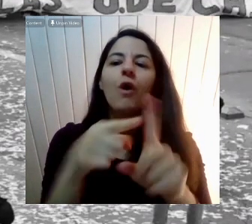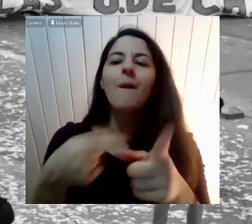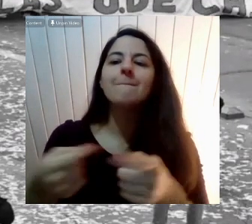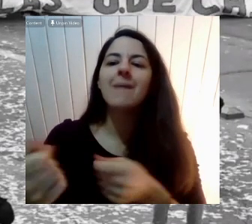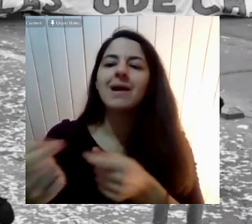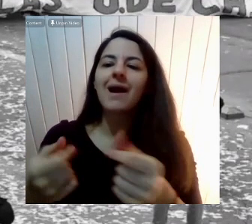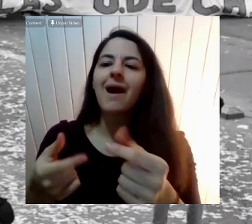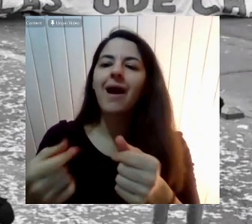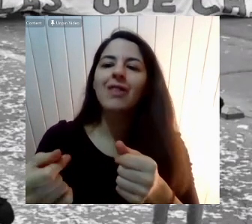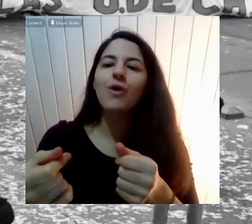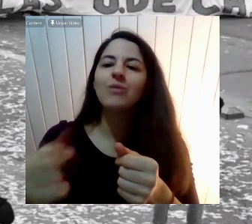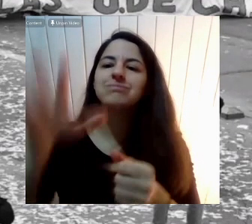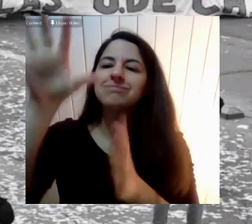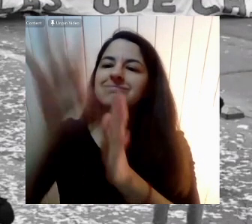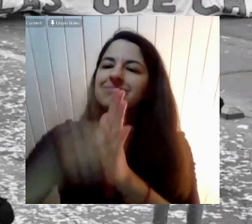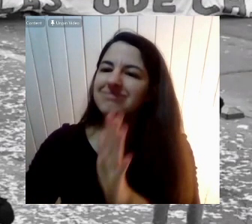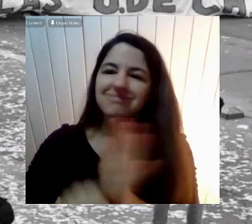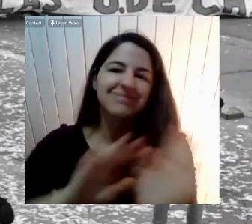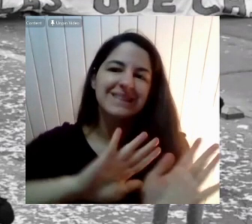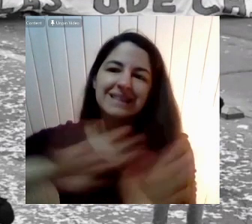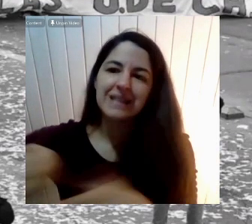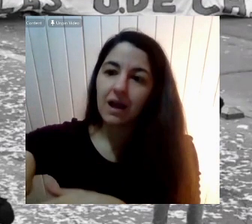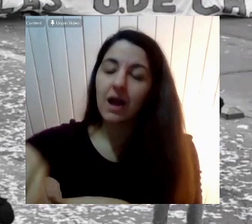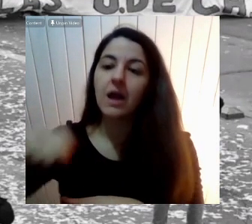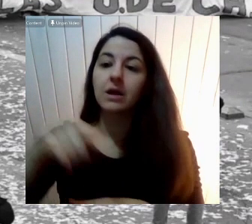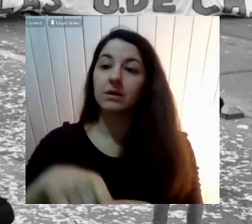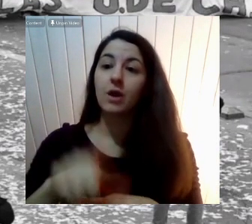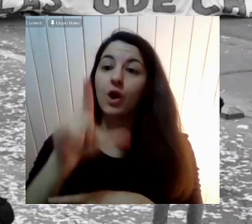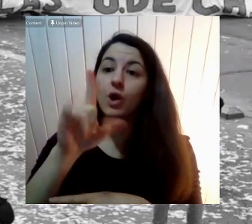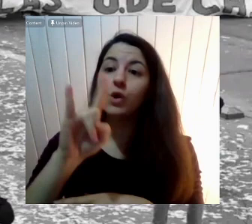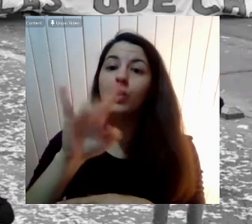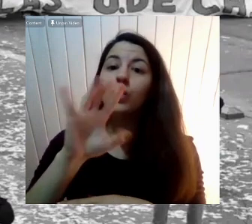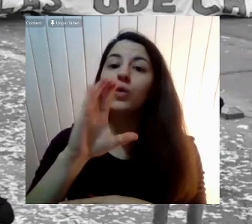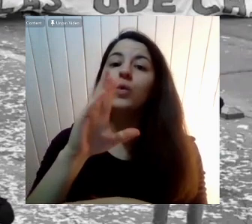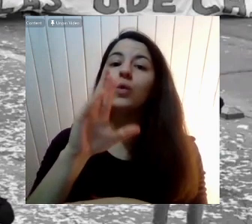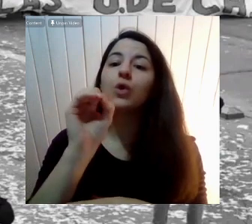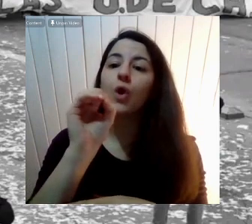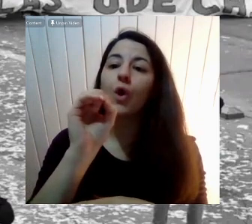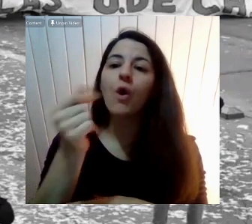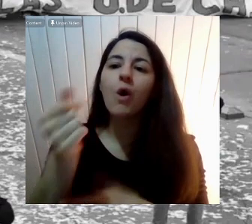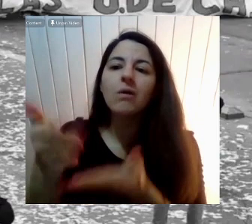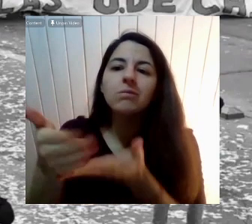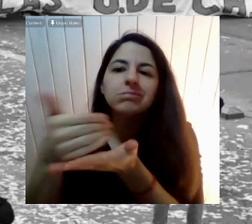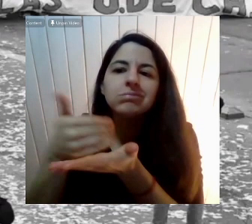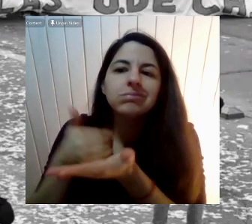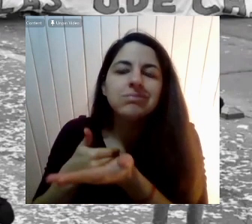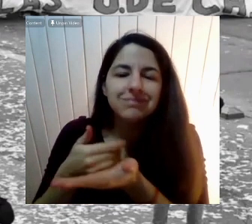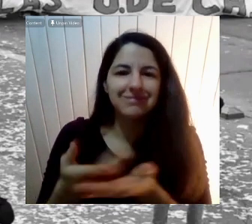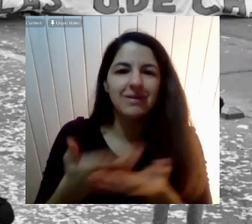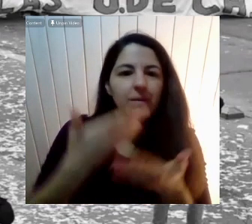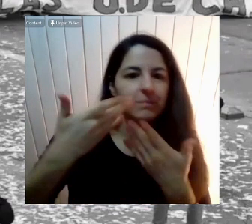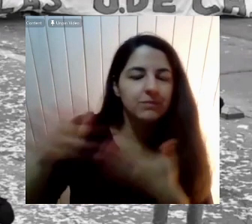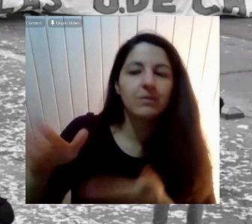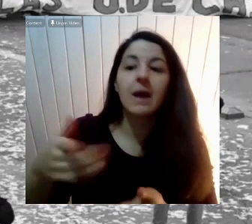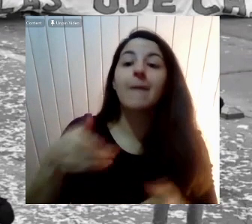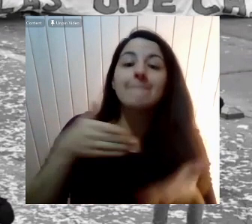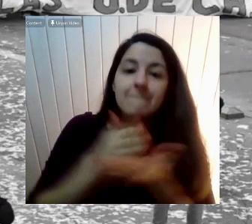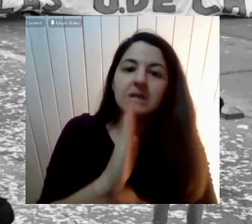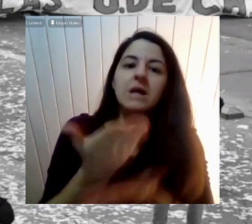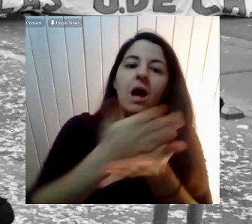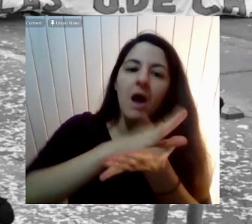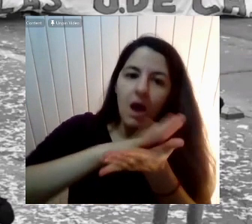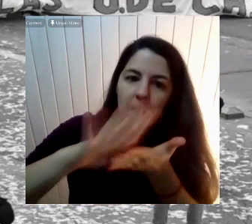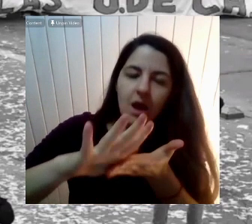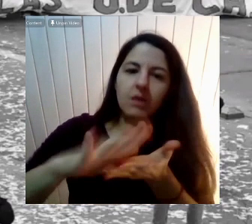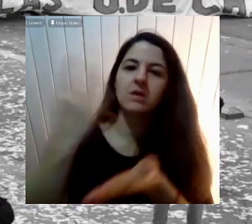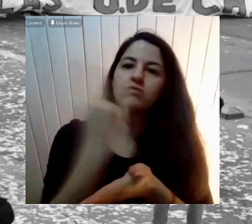alguna manera Implicaba Sacar el lucro Hablar temas De financiamiento La gratuidad Pero sobre todo Empieza a salir